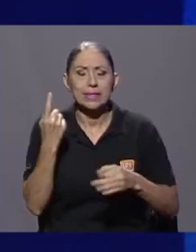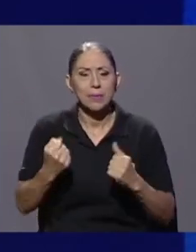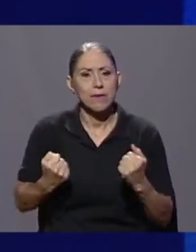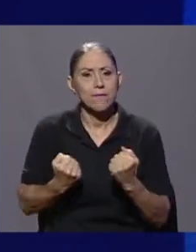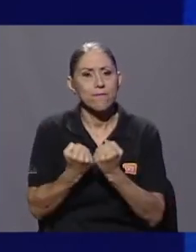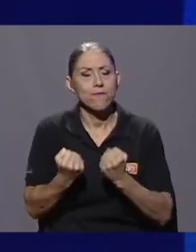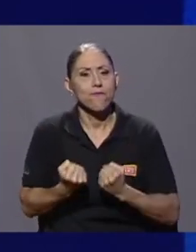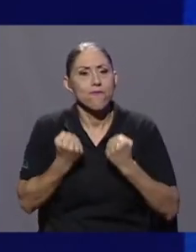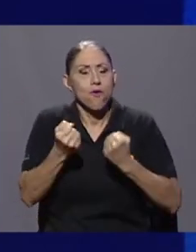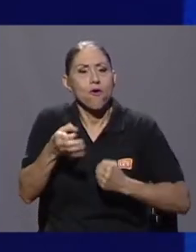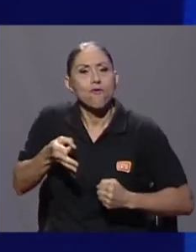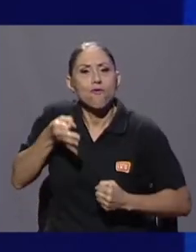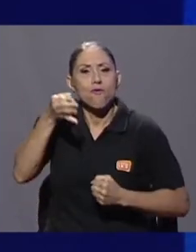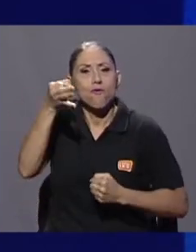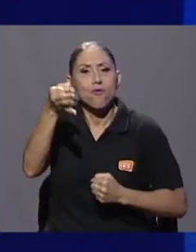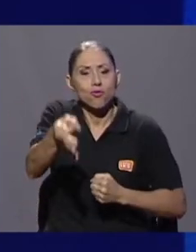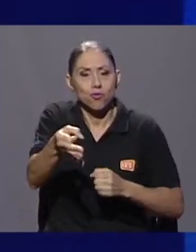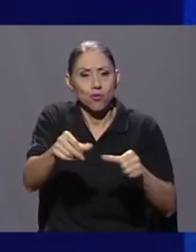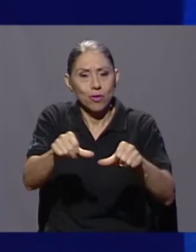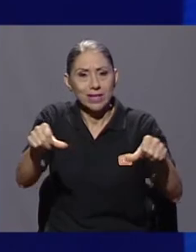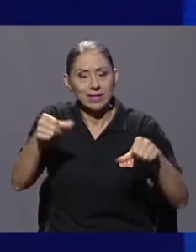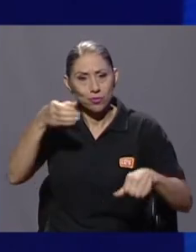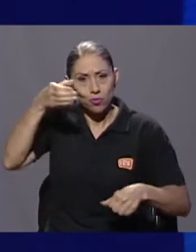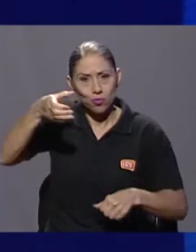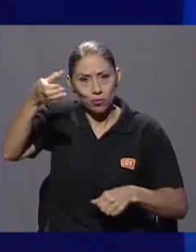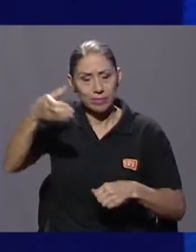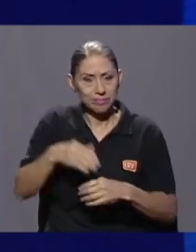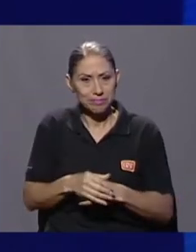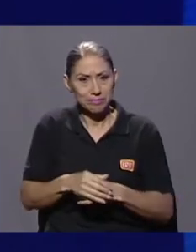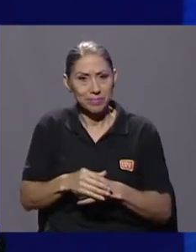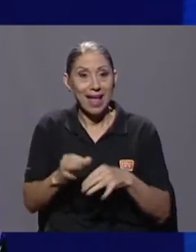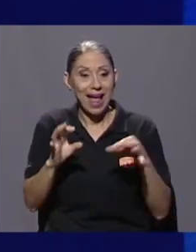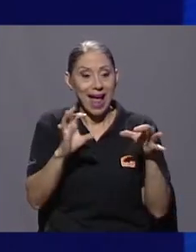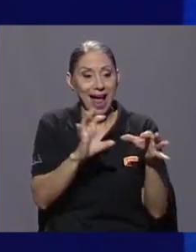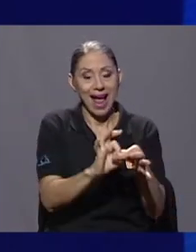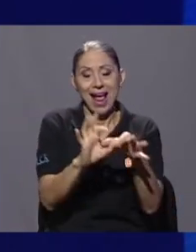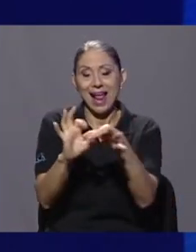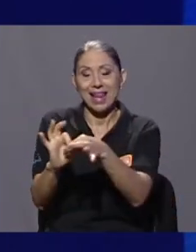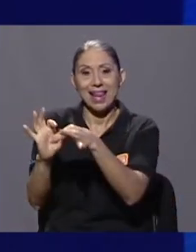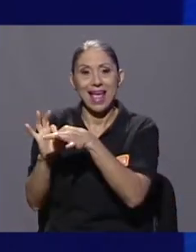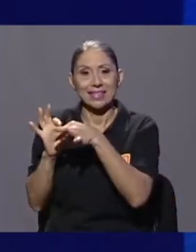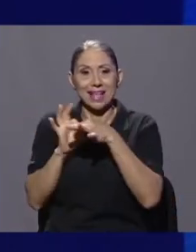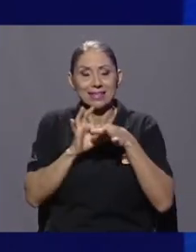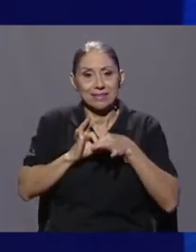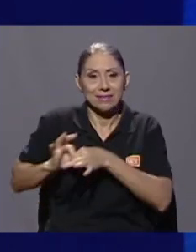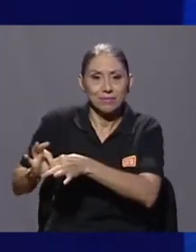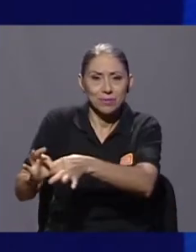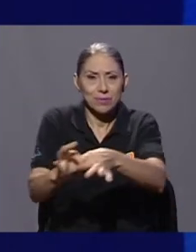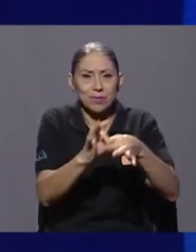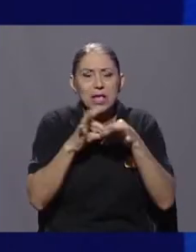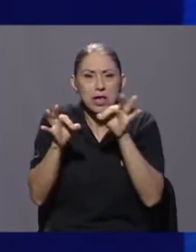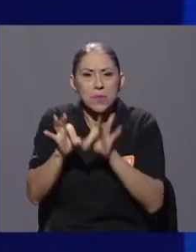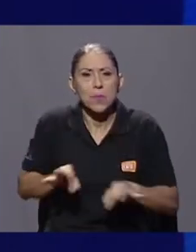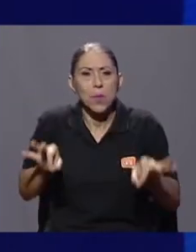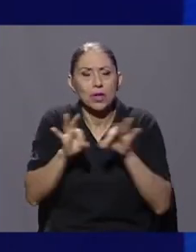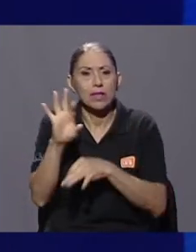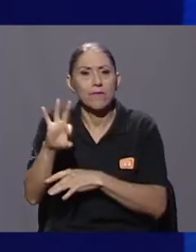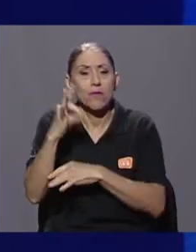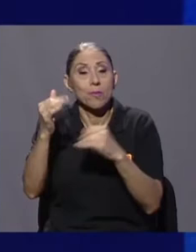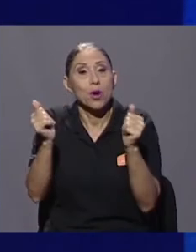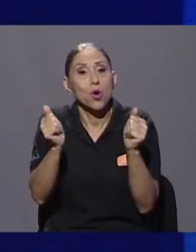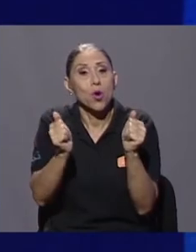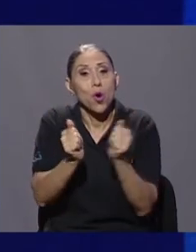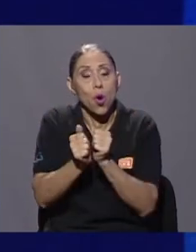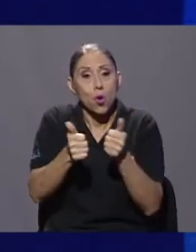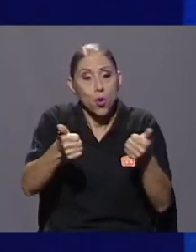en este caso del sector cultural. Las alianzas son esa herramienta importantísima a través de convenios que